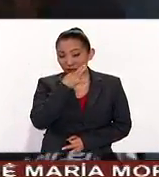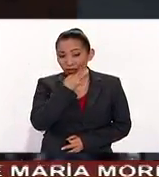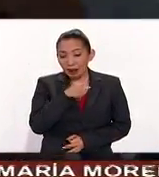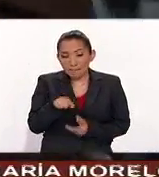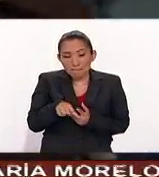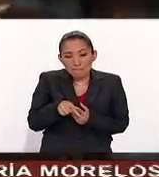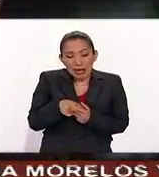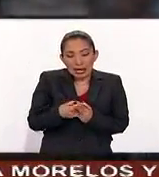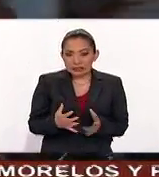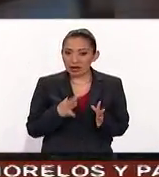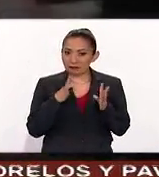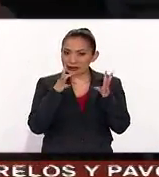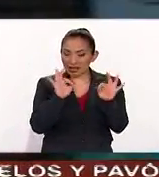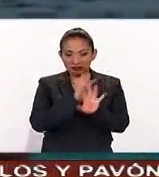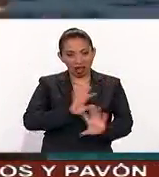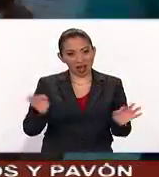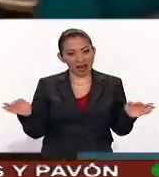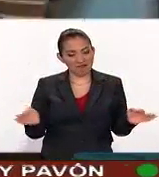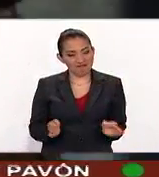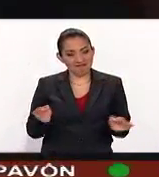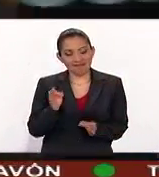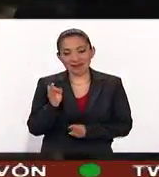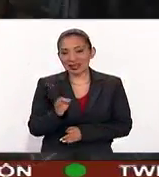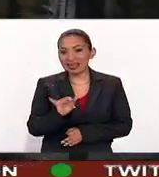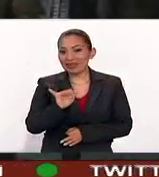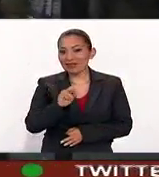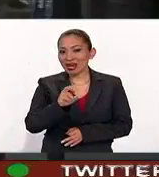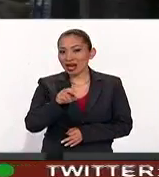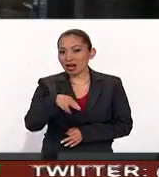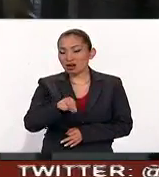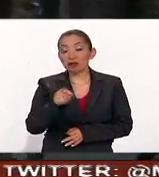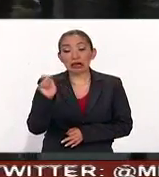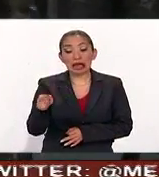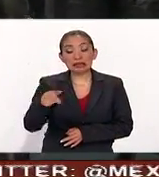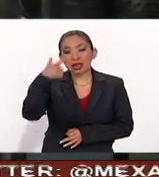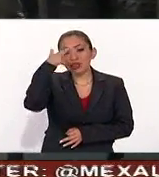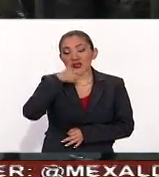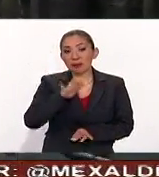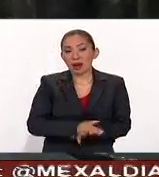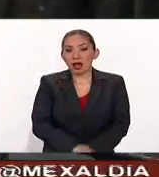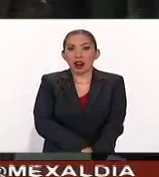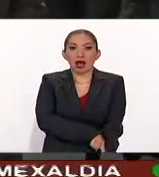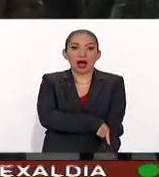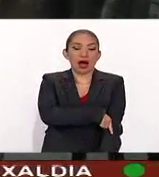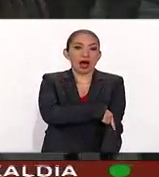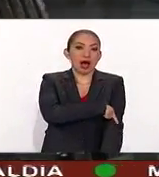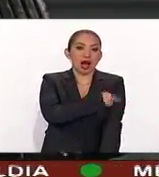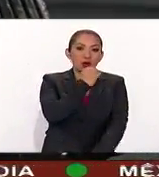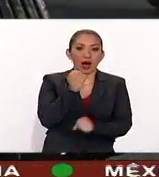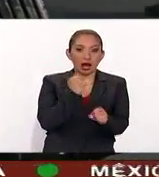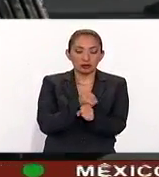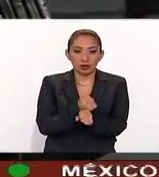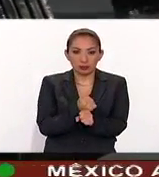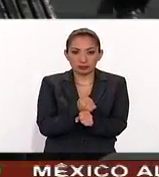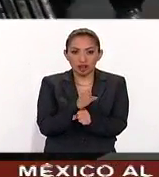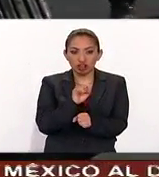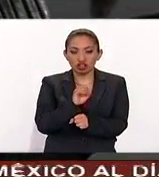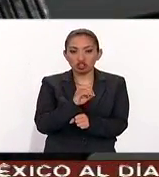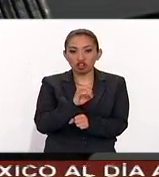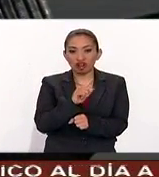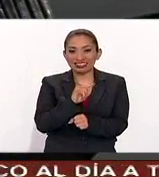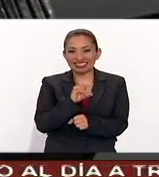entró de manera oficial el invierno, en lo que fue considerada la noche más larga de todo el año, el solsticio.